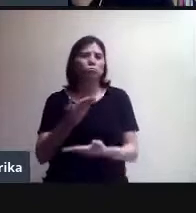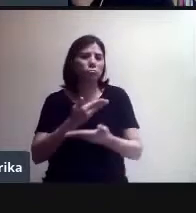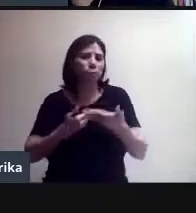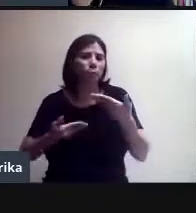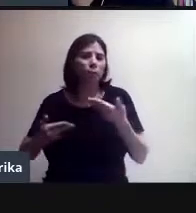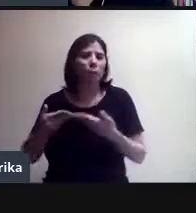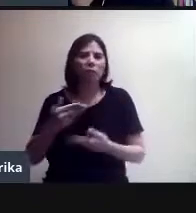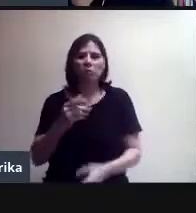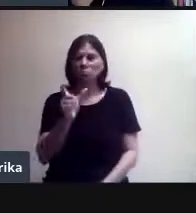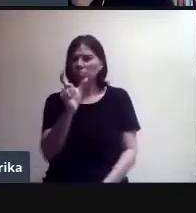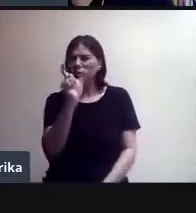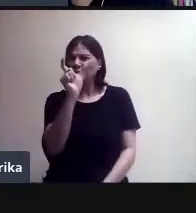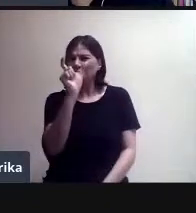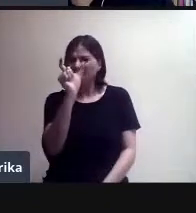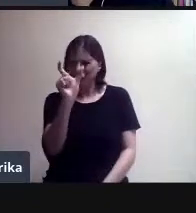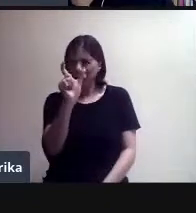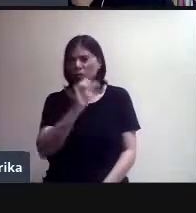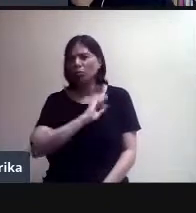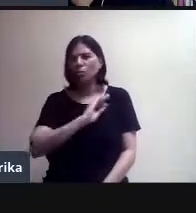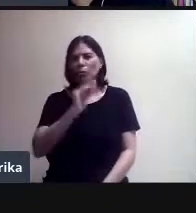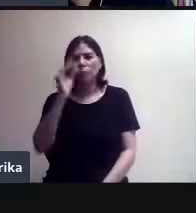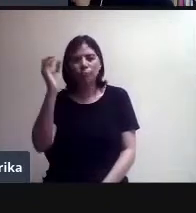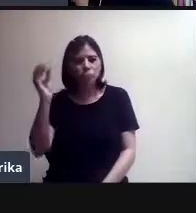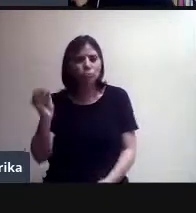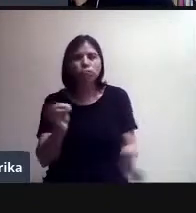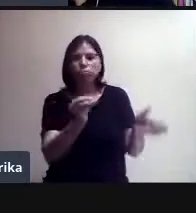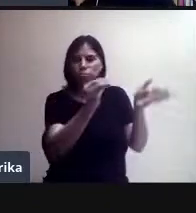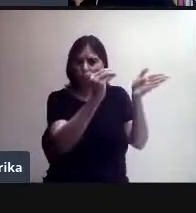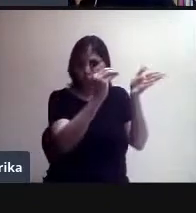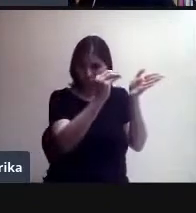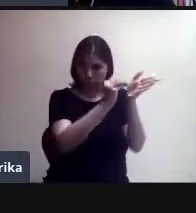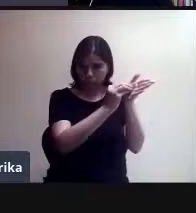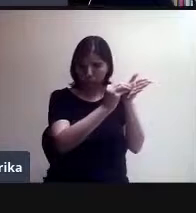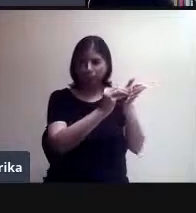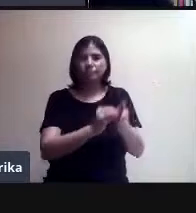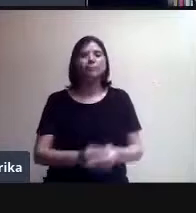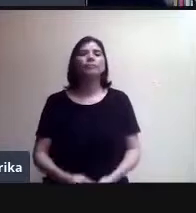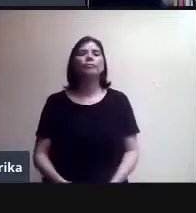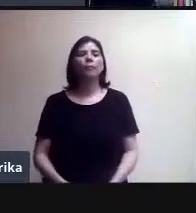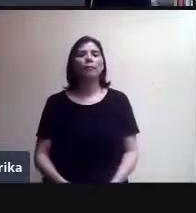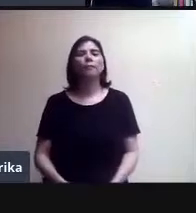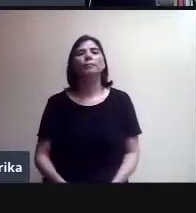postear en los distintos medios de G Suite. Adelante.